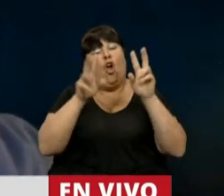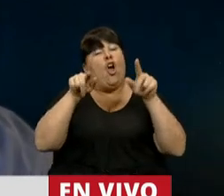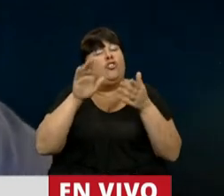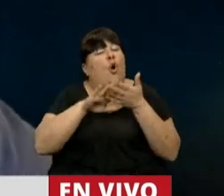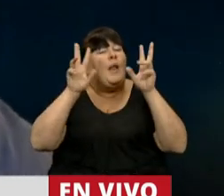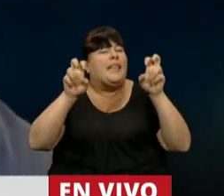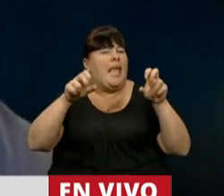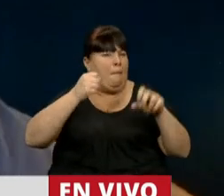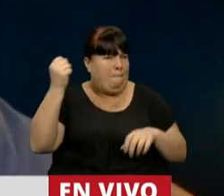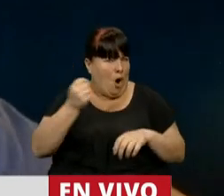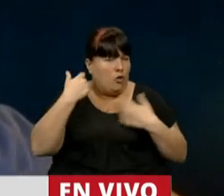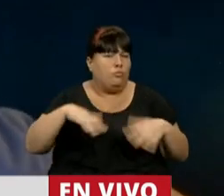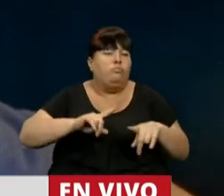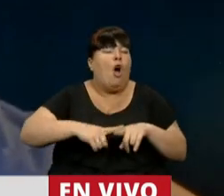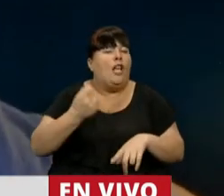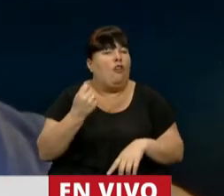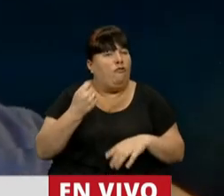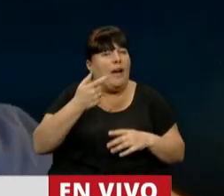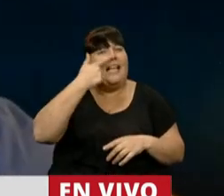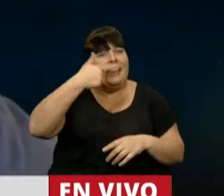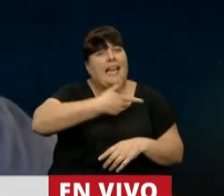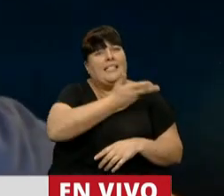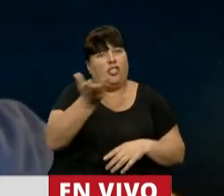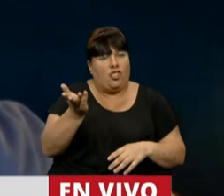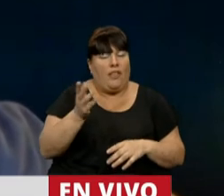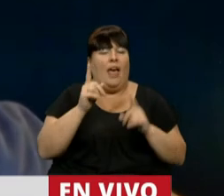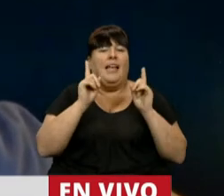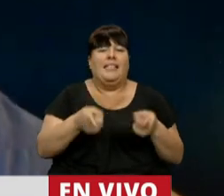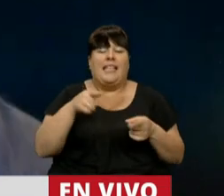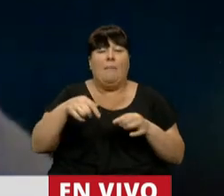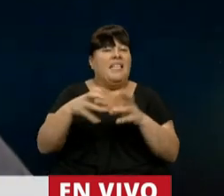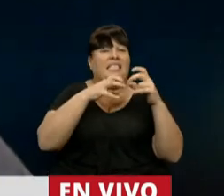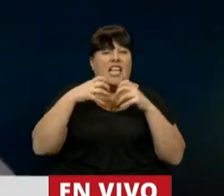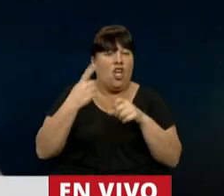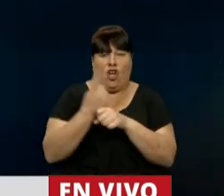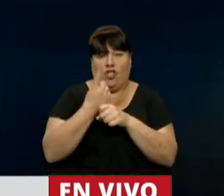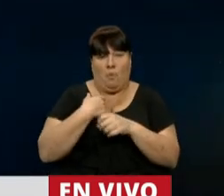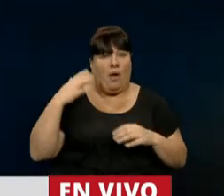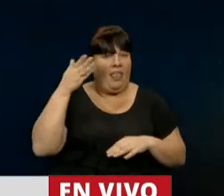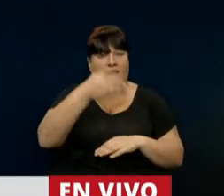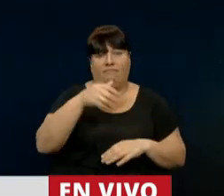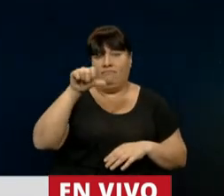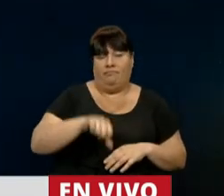de alto contenido y de interés de la sociedad. Y en esta sesión no lo hemos podido hacer.